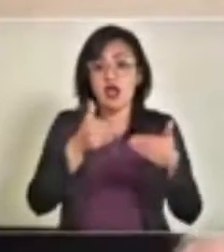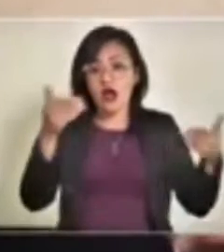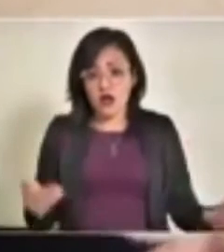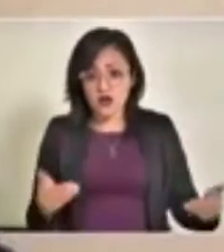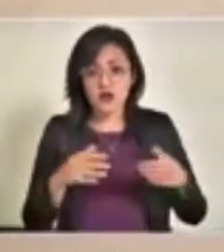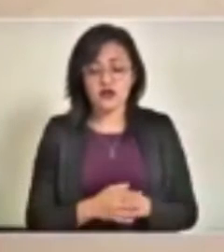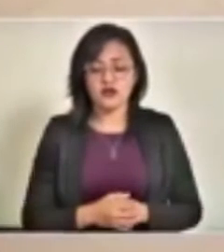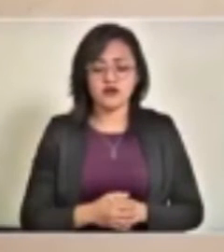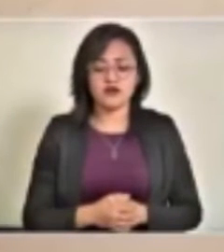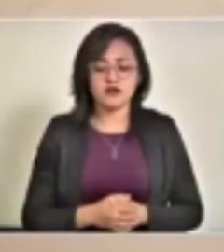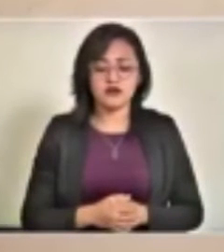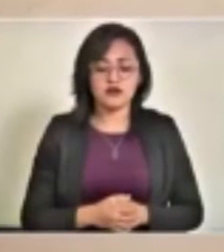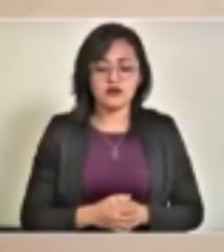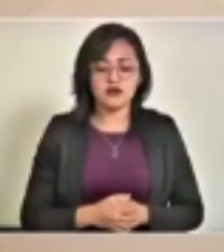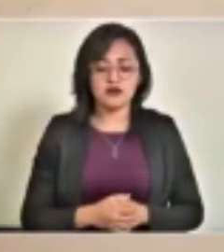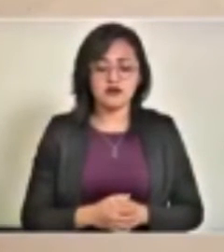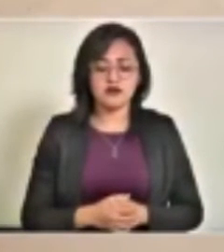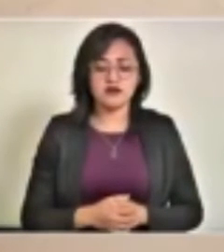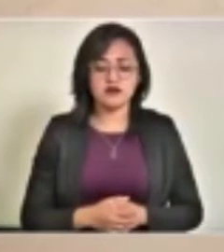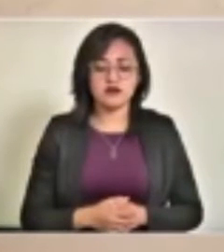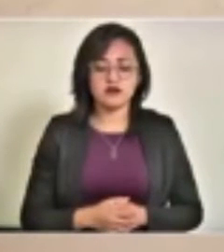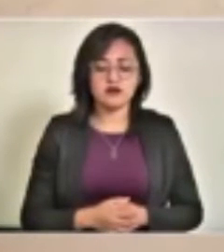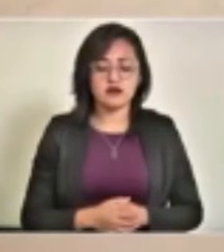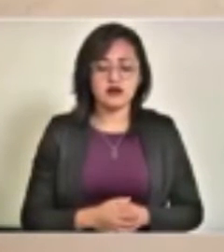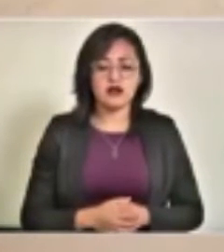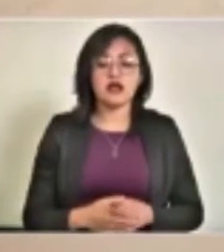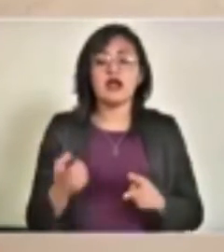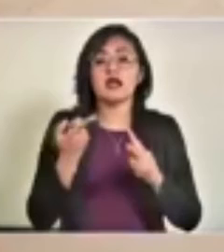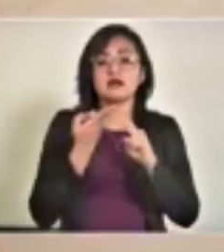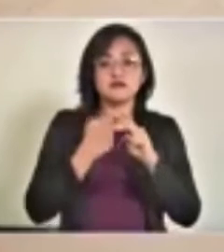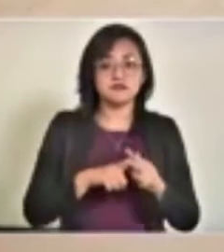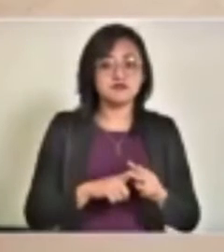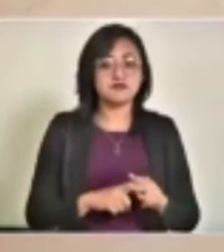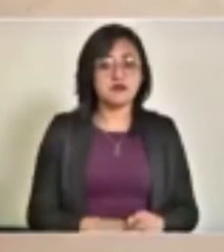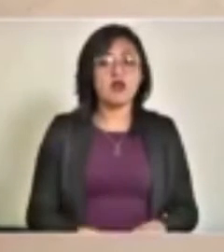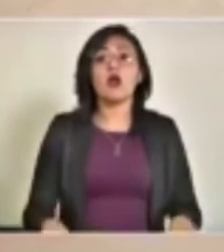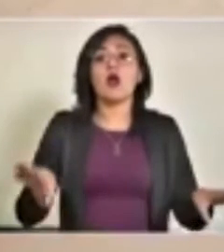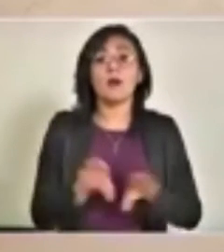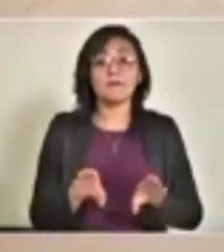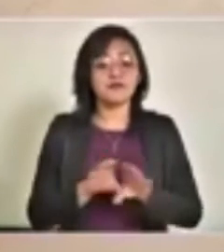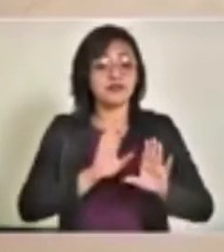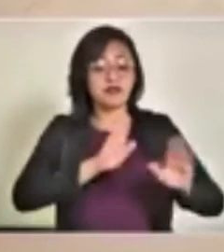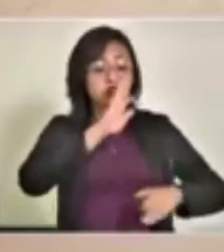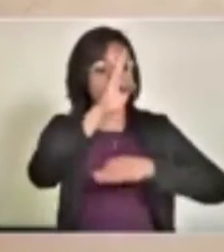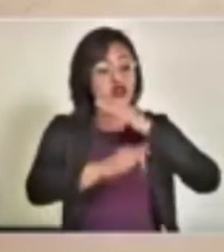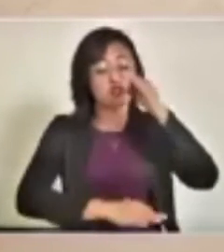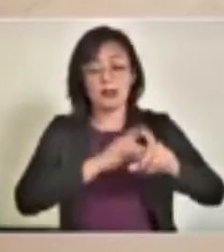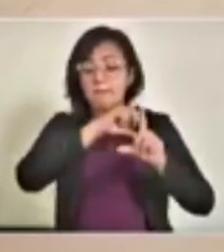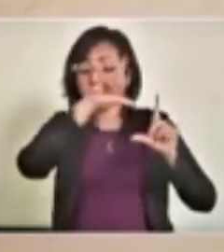El día de hoy arrancamos, como se va a hacer en todo el país,